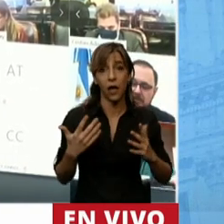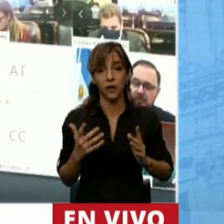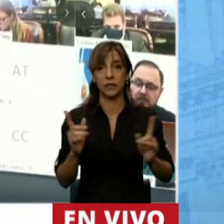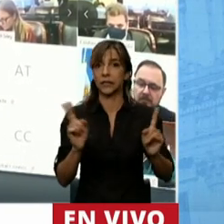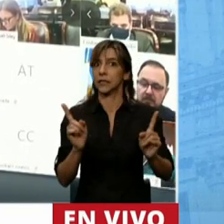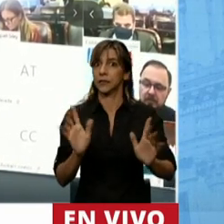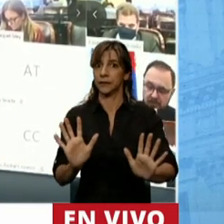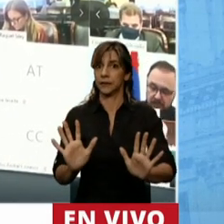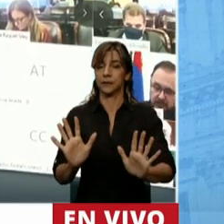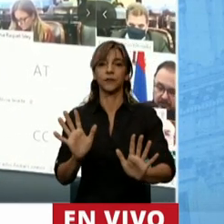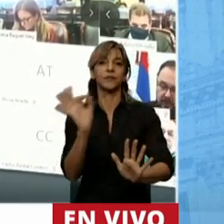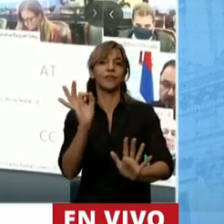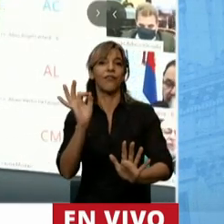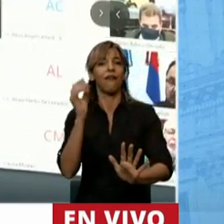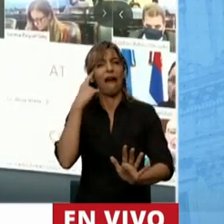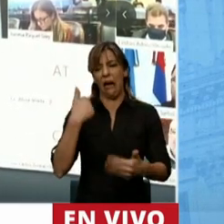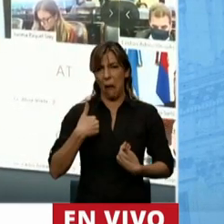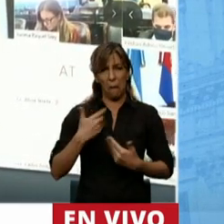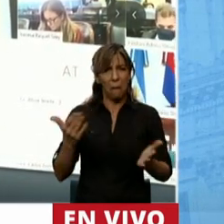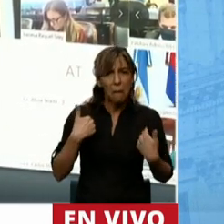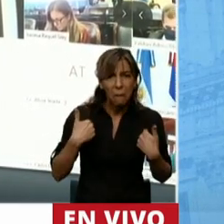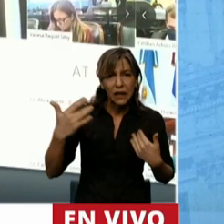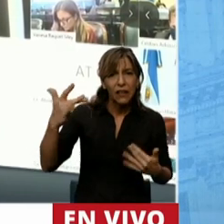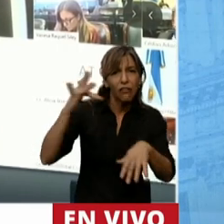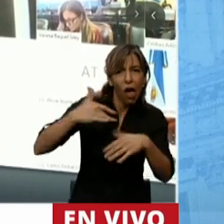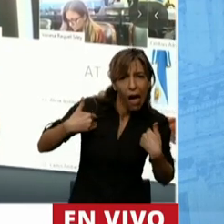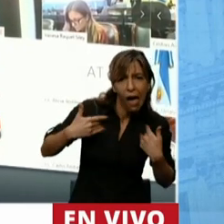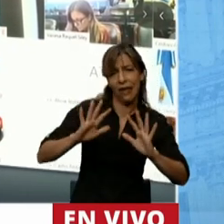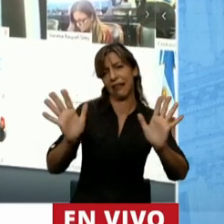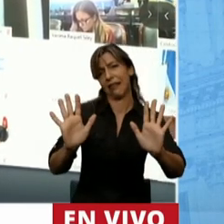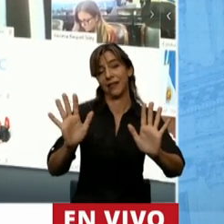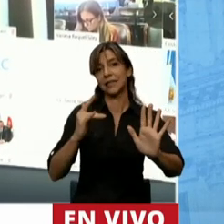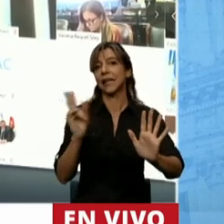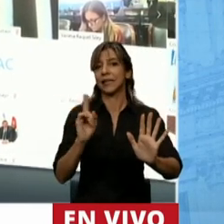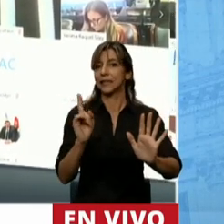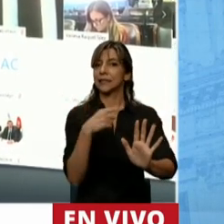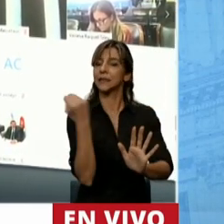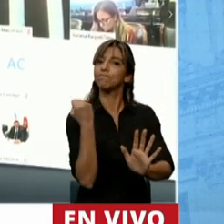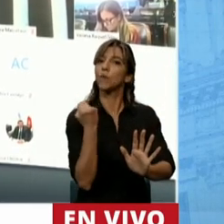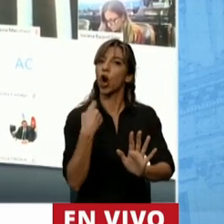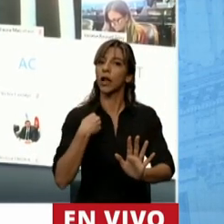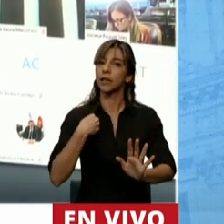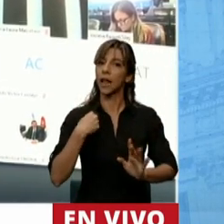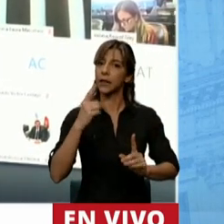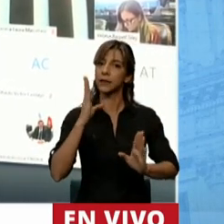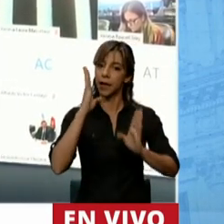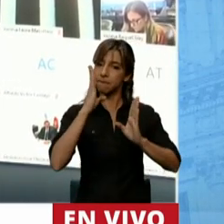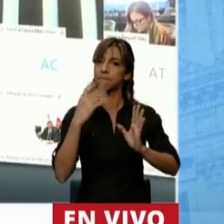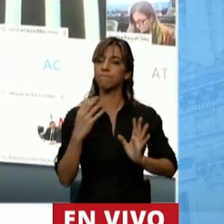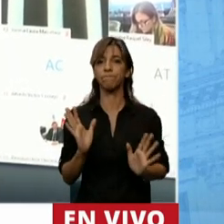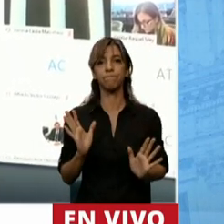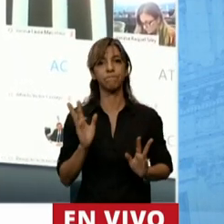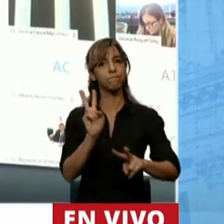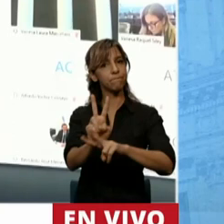o no pensar que a mí no me va a tocar tenemos que continuar y creo que acá hay un llamamiento a